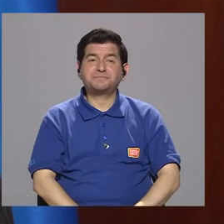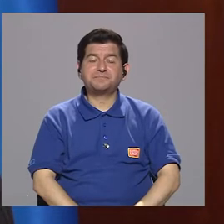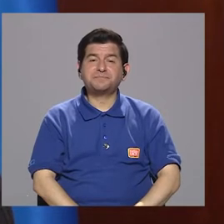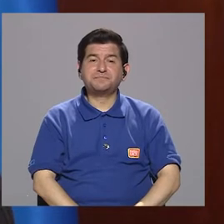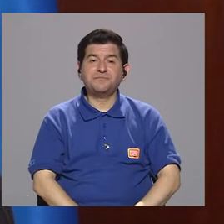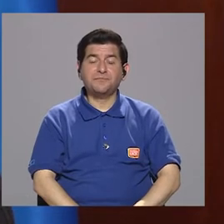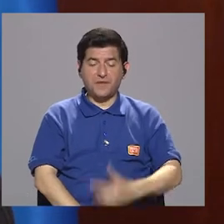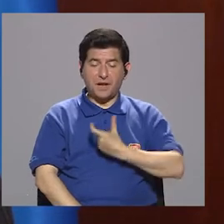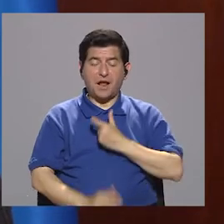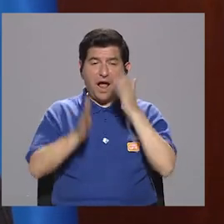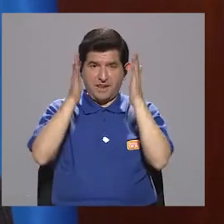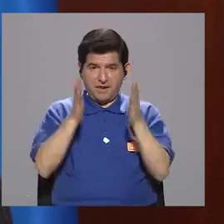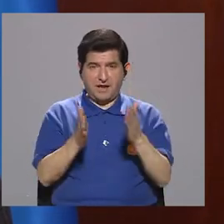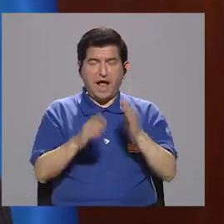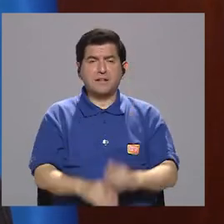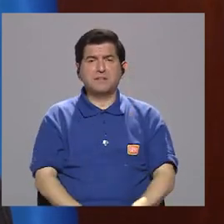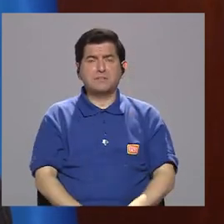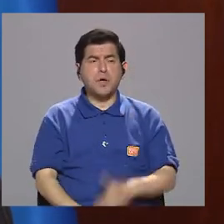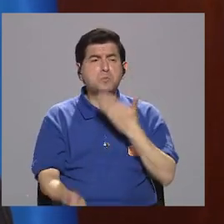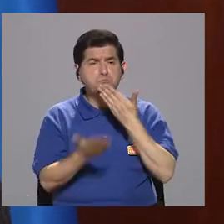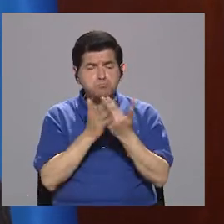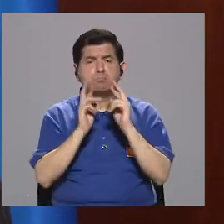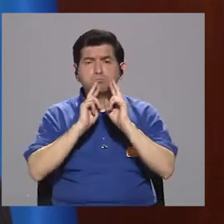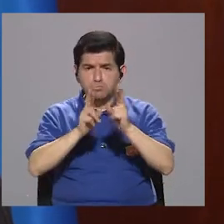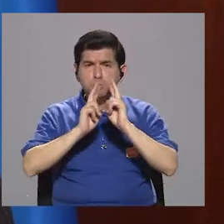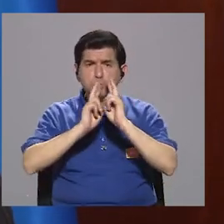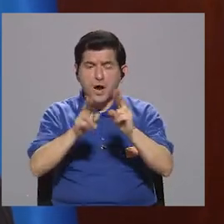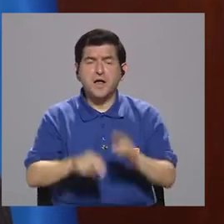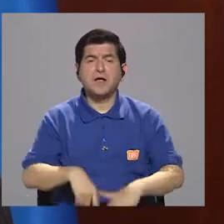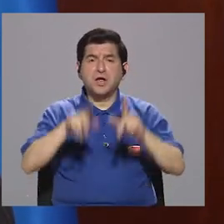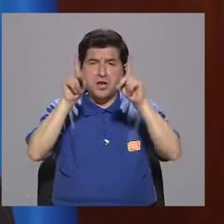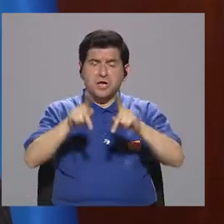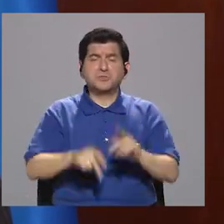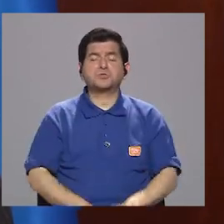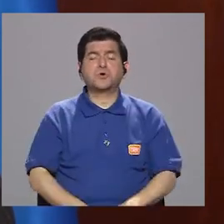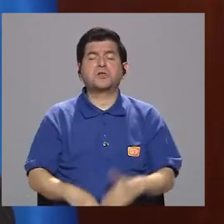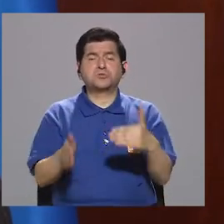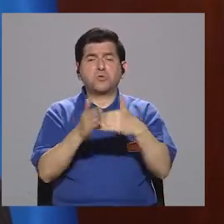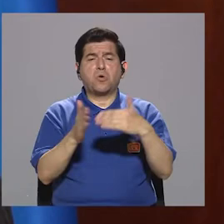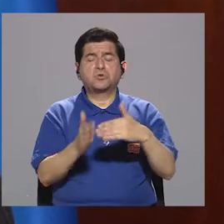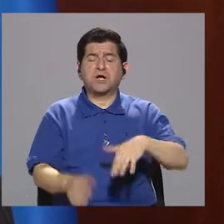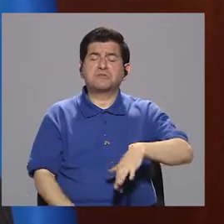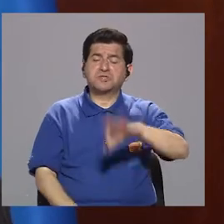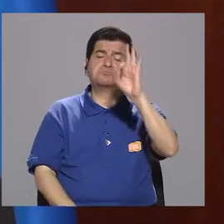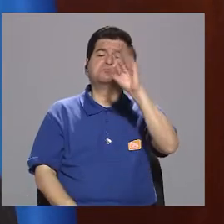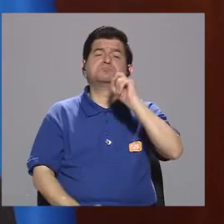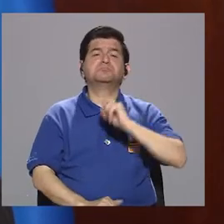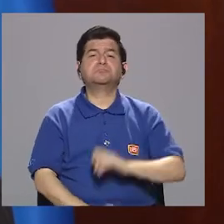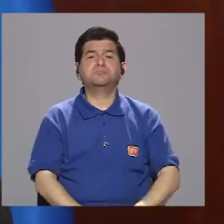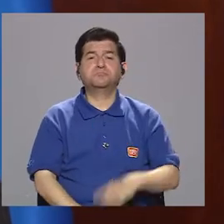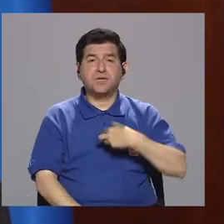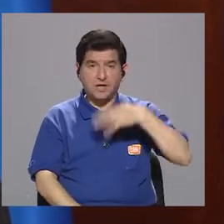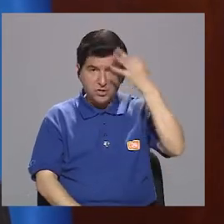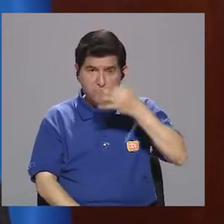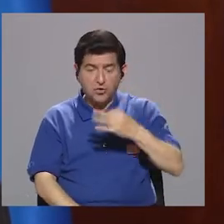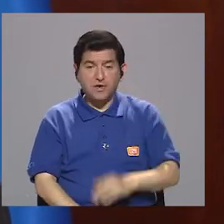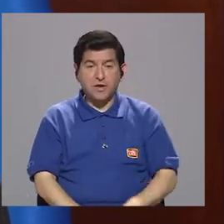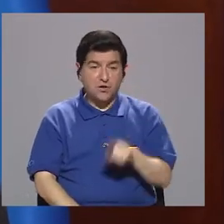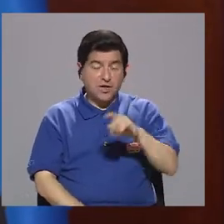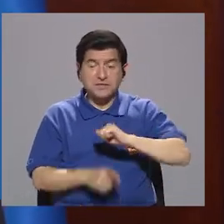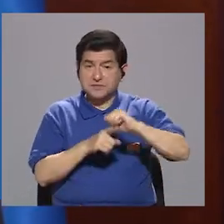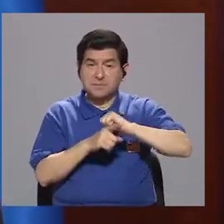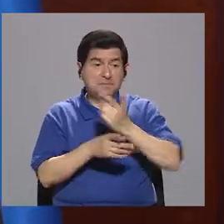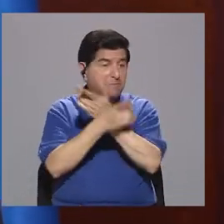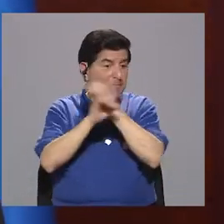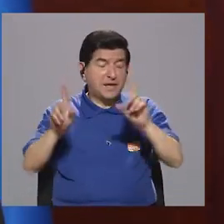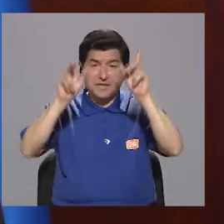Cuando un alcalde rinde frutos, la gente lo reelige. Y me parece que es un ejercicio